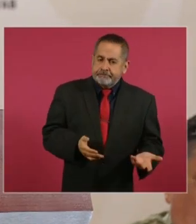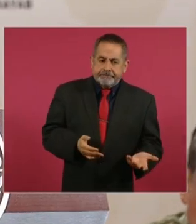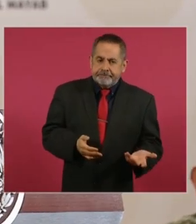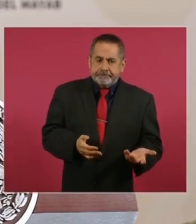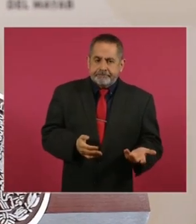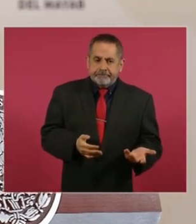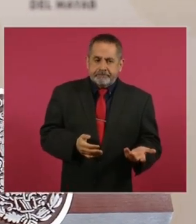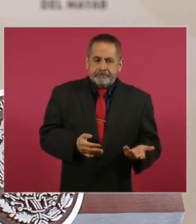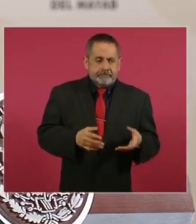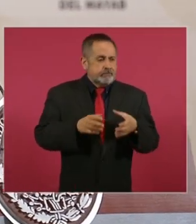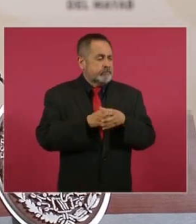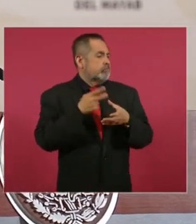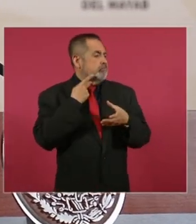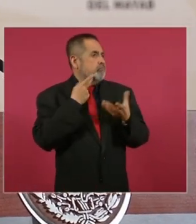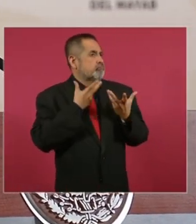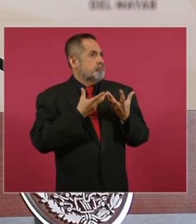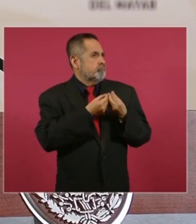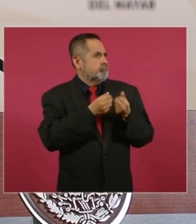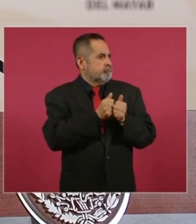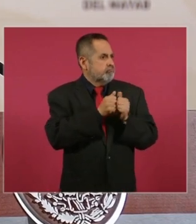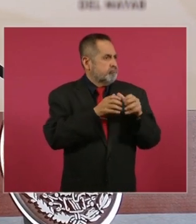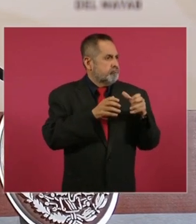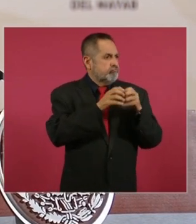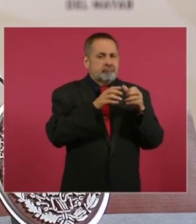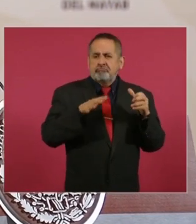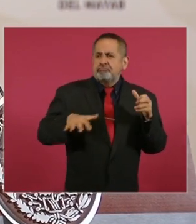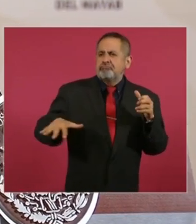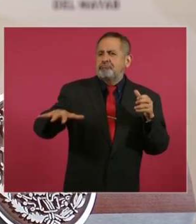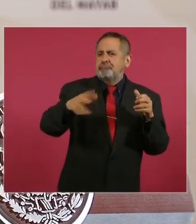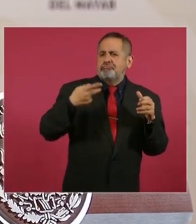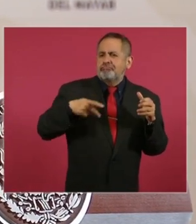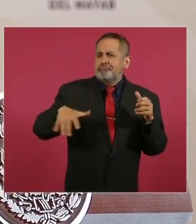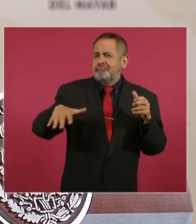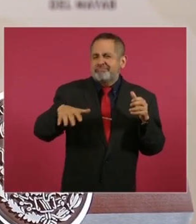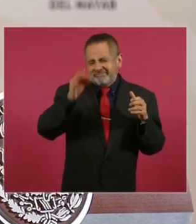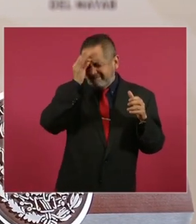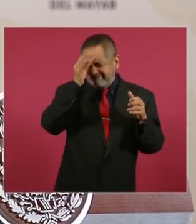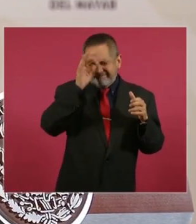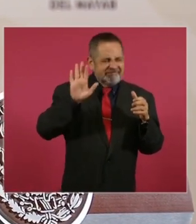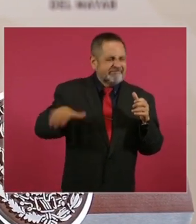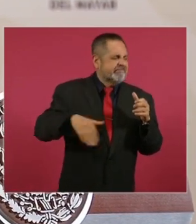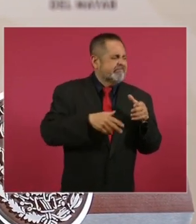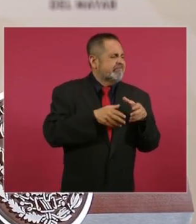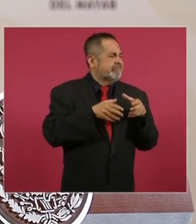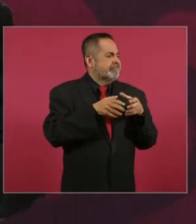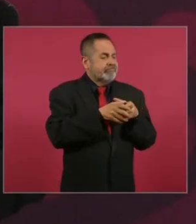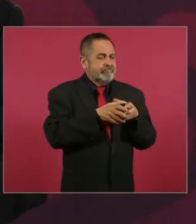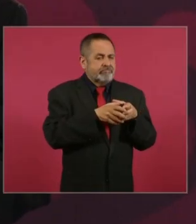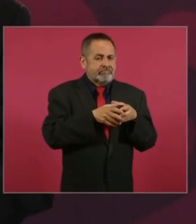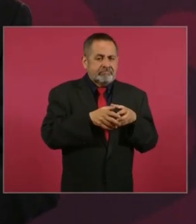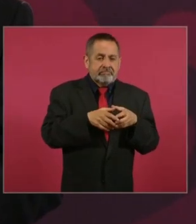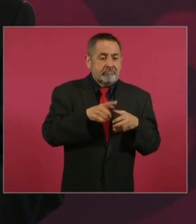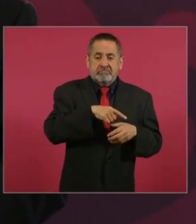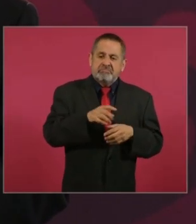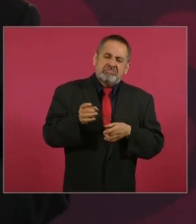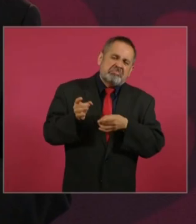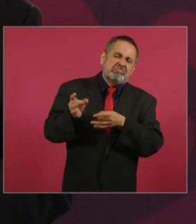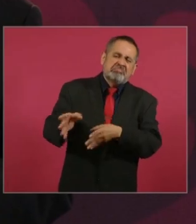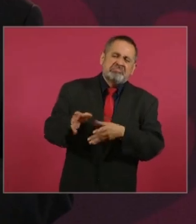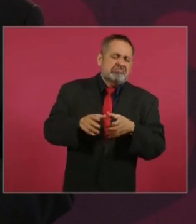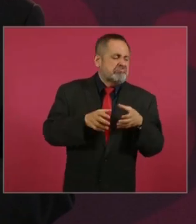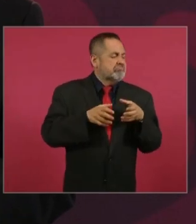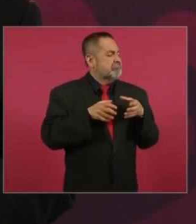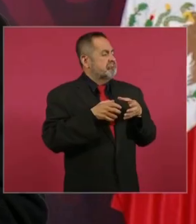que la política es asunto de los de arriba. Que el pueblo es tonto. Y entre más desprecian a la gente,